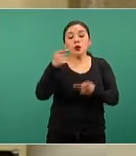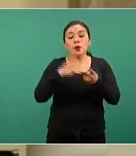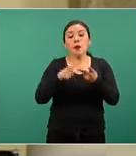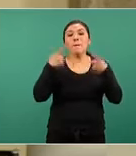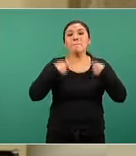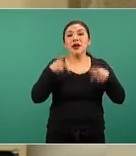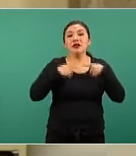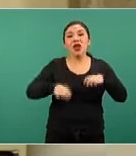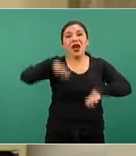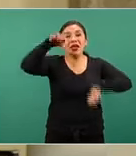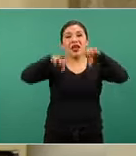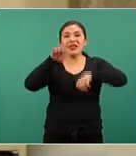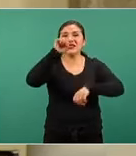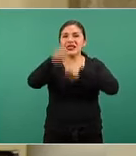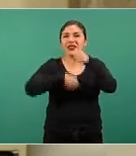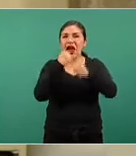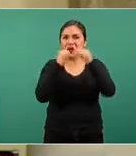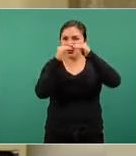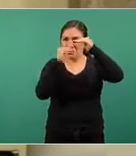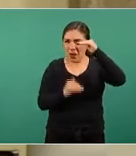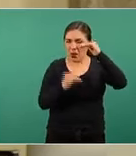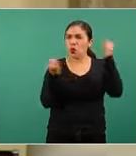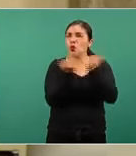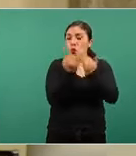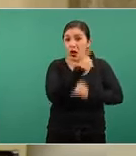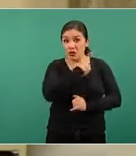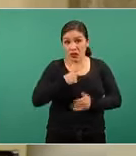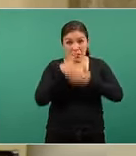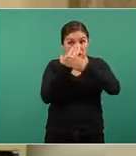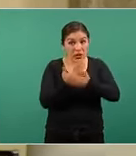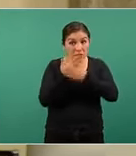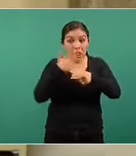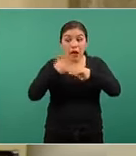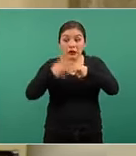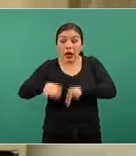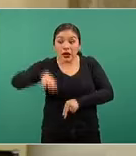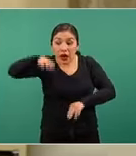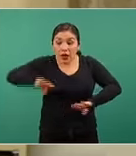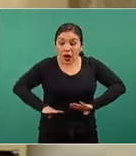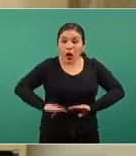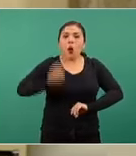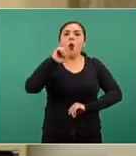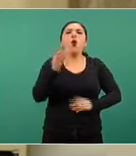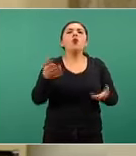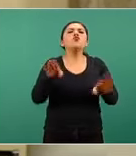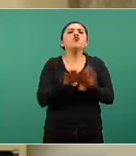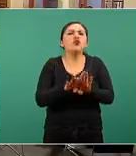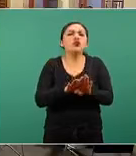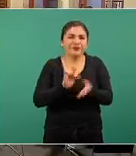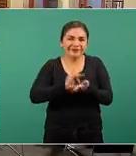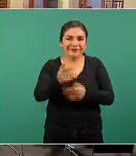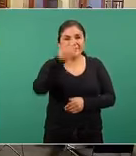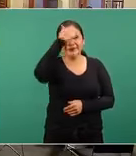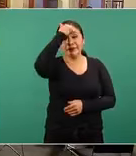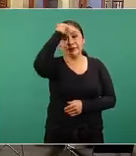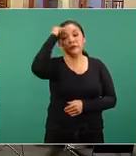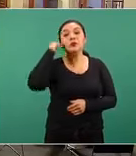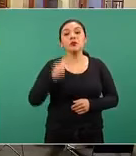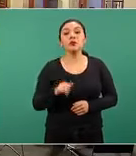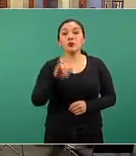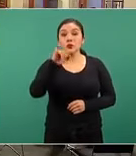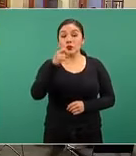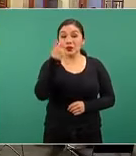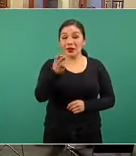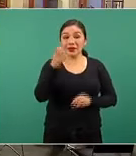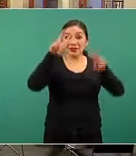menores de 60 años igual ¿tienen que esperar la edad o cómo será la vacunación ahí? Gracias Muchas gracias Sí, este